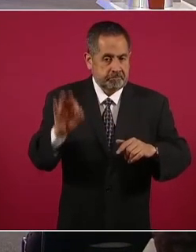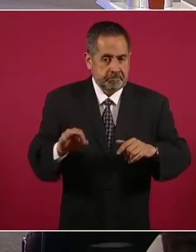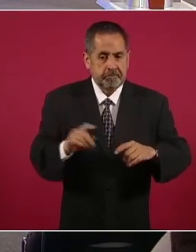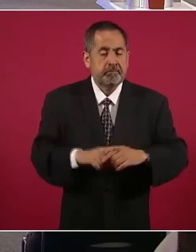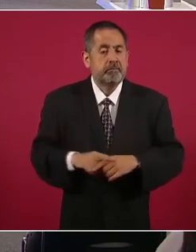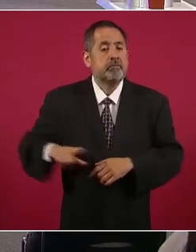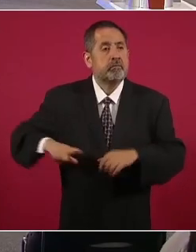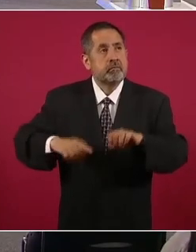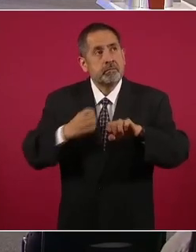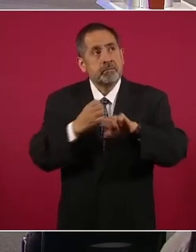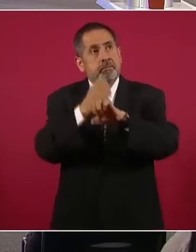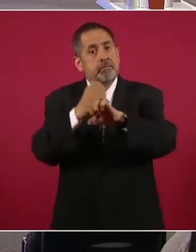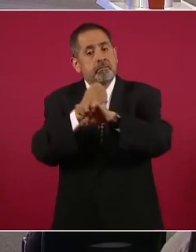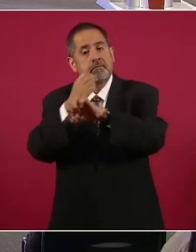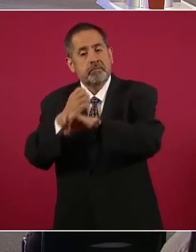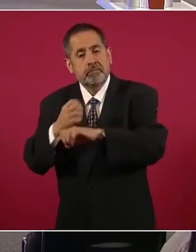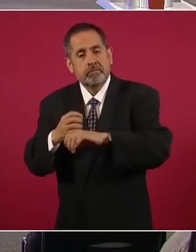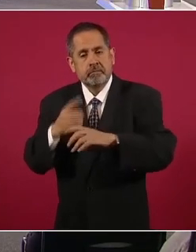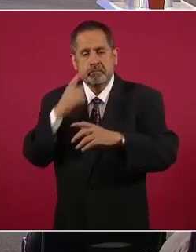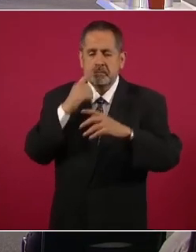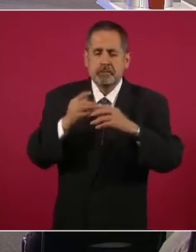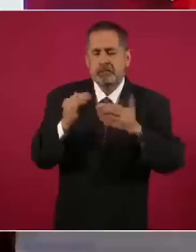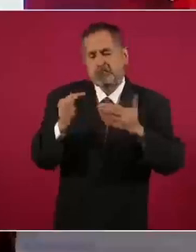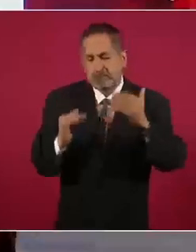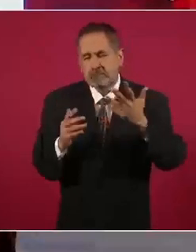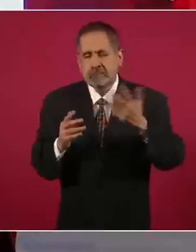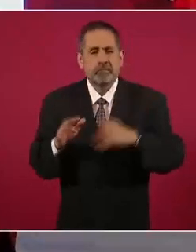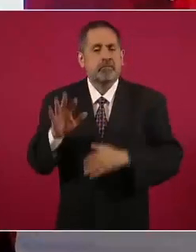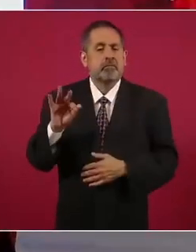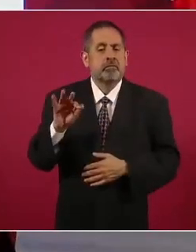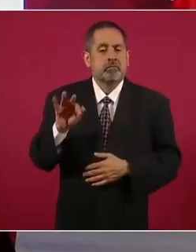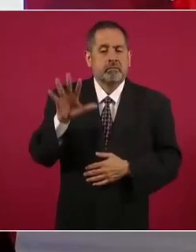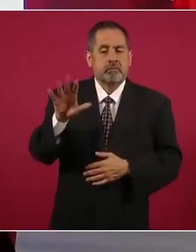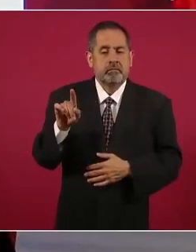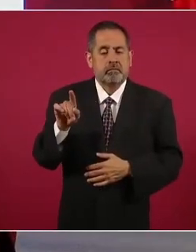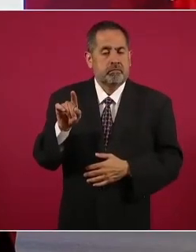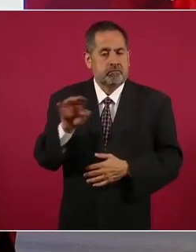gobiernos estatales, bueno, aquí está más bajo, 45,